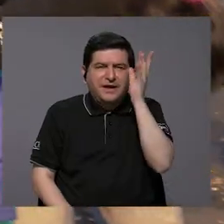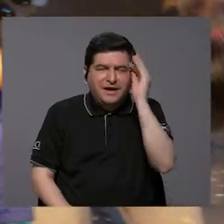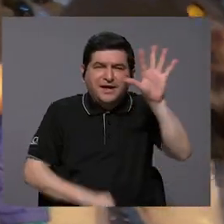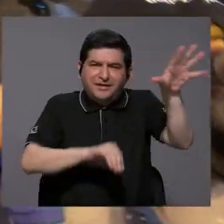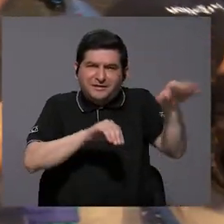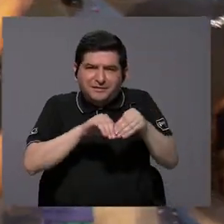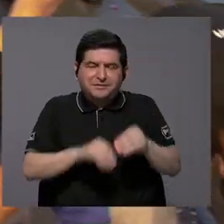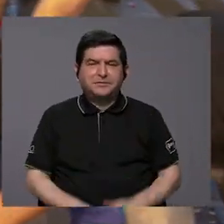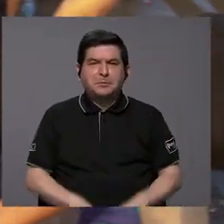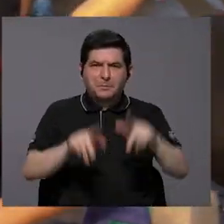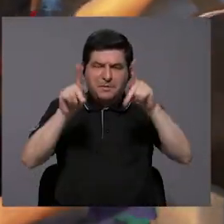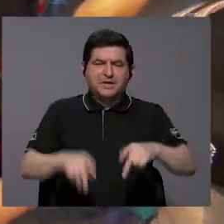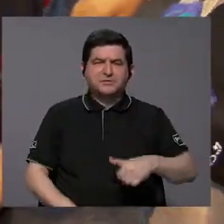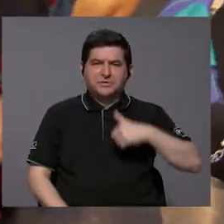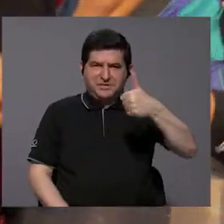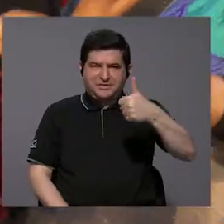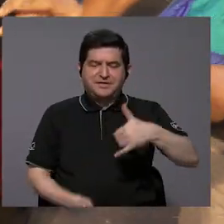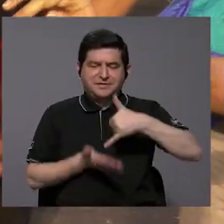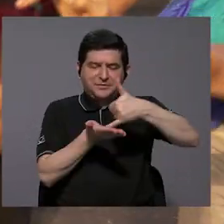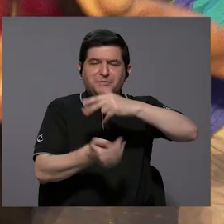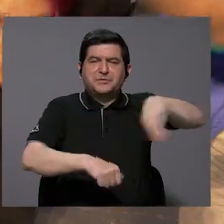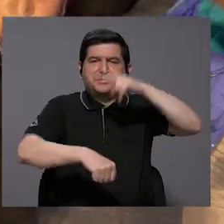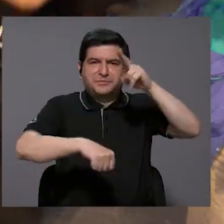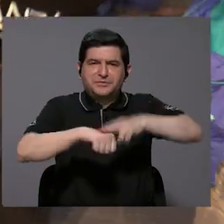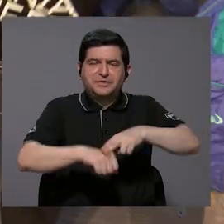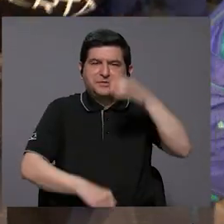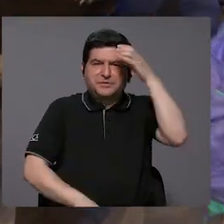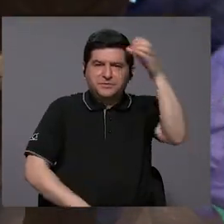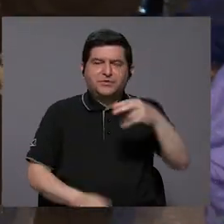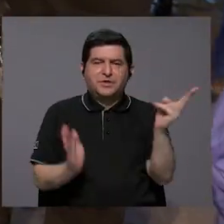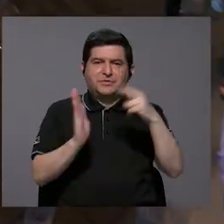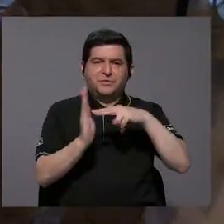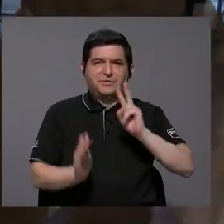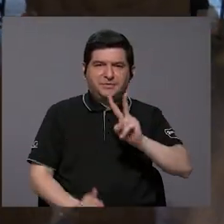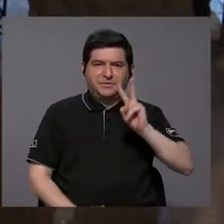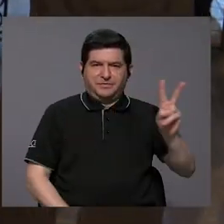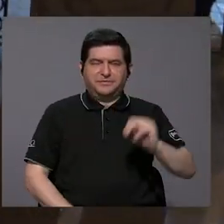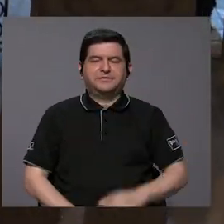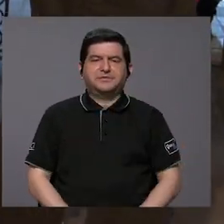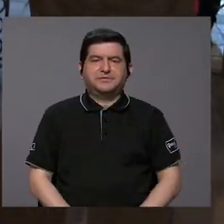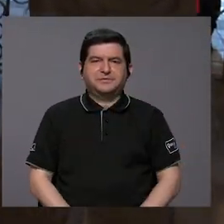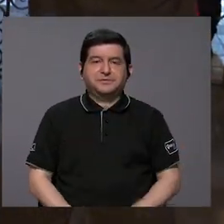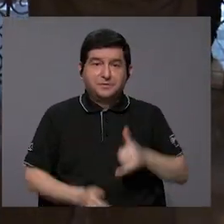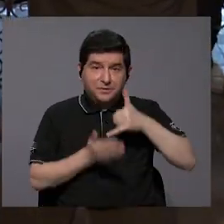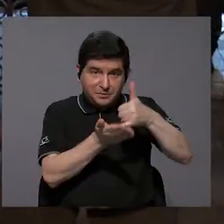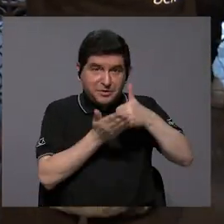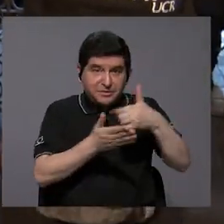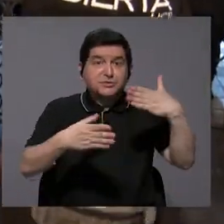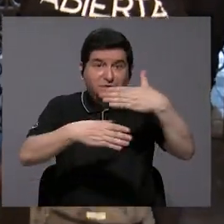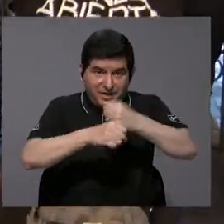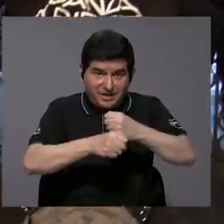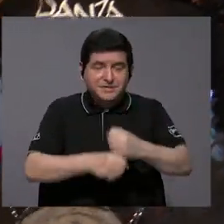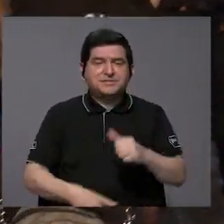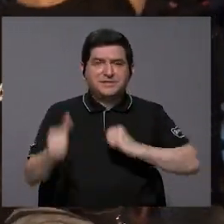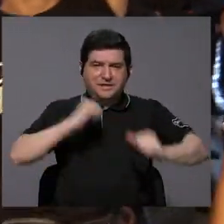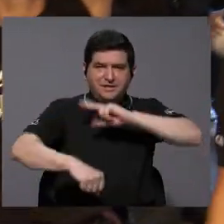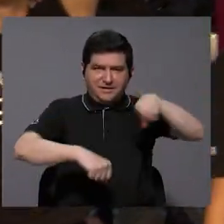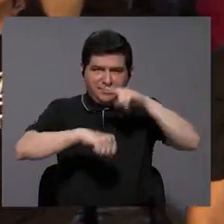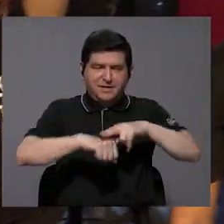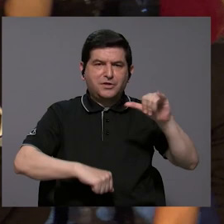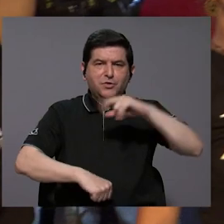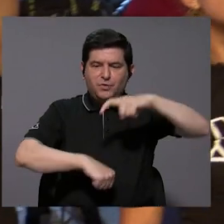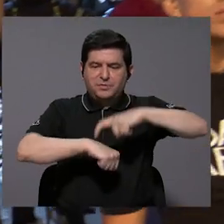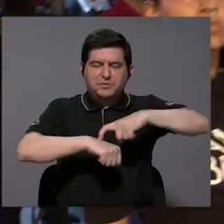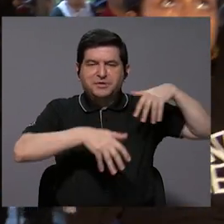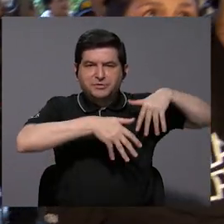A esta preocupación se sumaron las personas galardonadas en los Premios Nacionales de Cultura 2022, premiación que se realizó en el